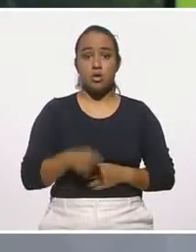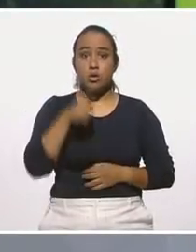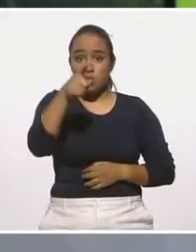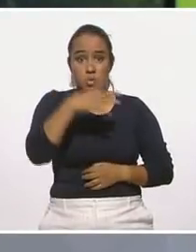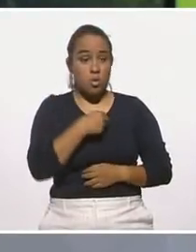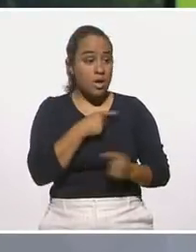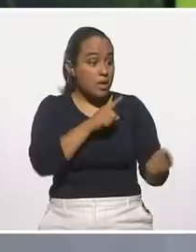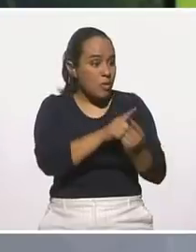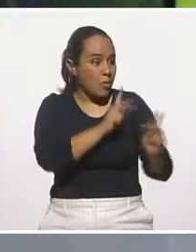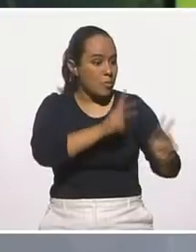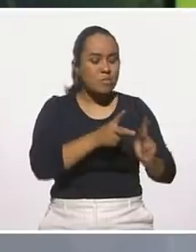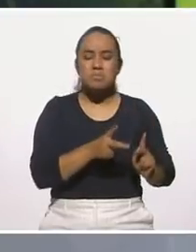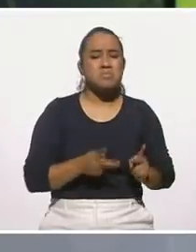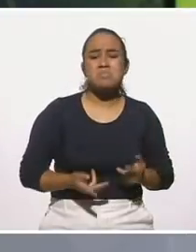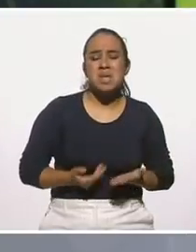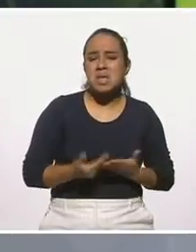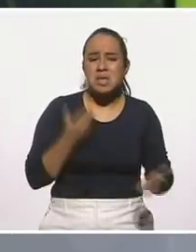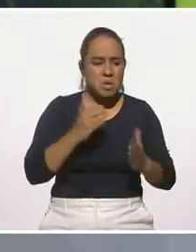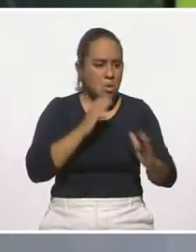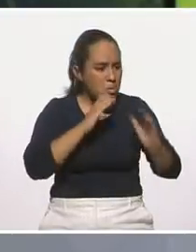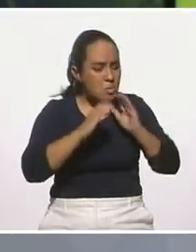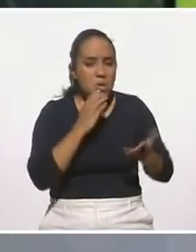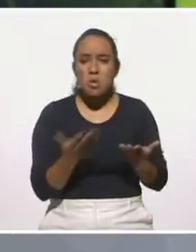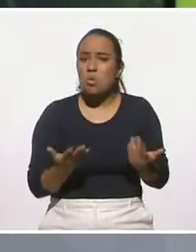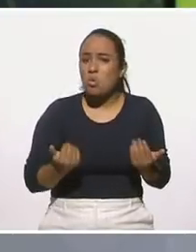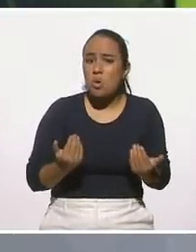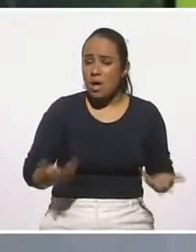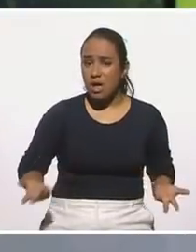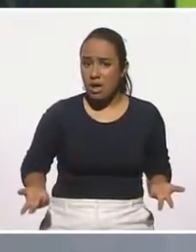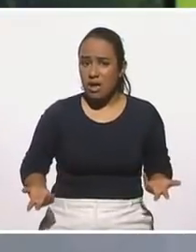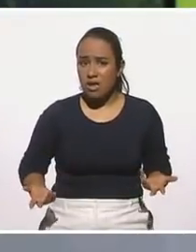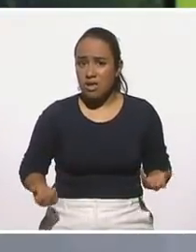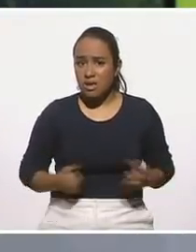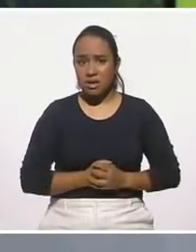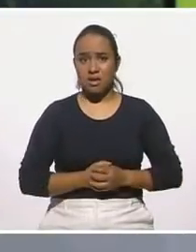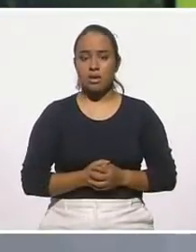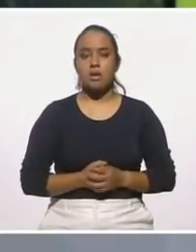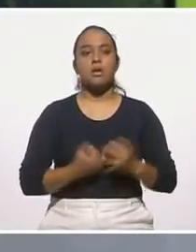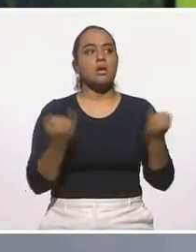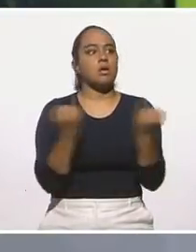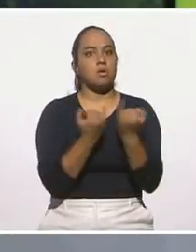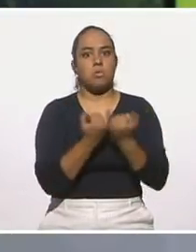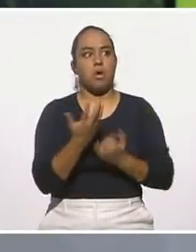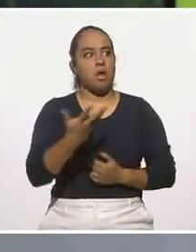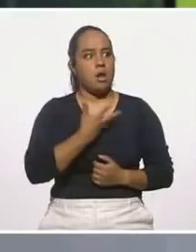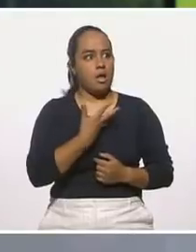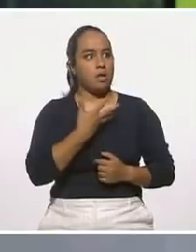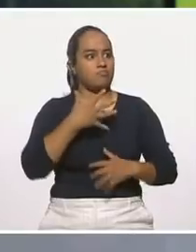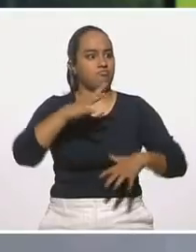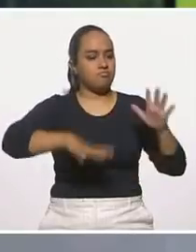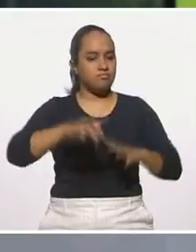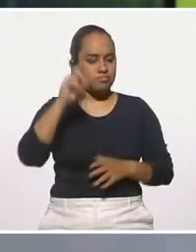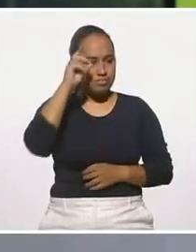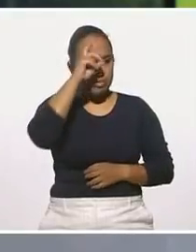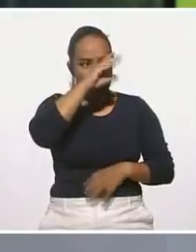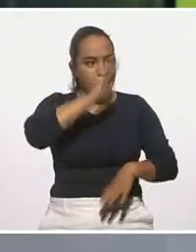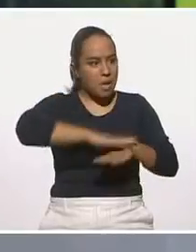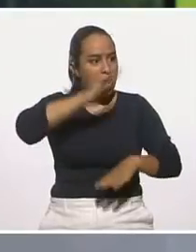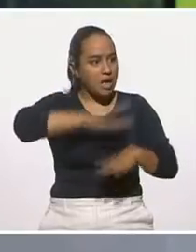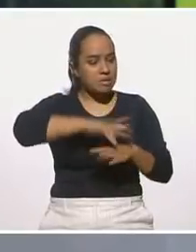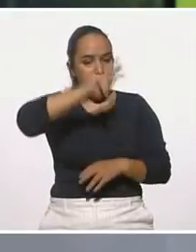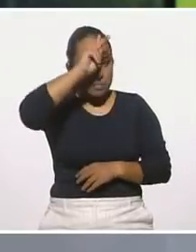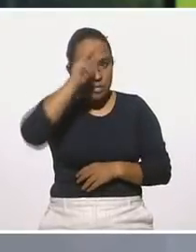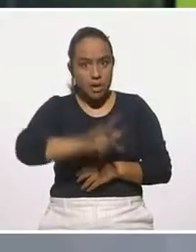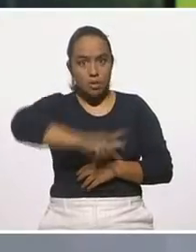antes. Sí, entonces, y además, hay adversidades que se transversalizan, o sea, hay